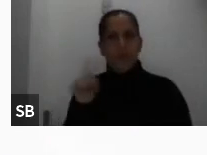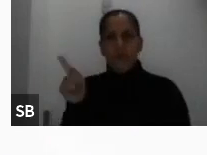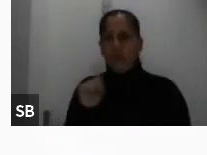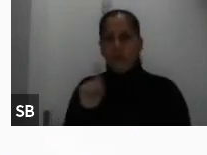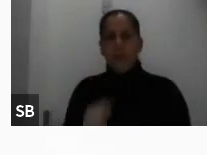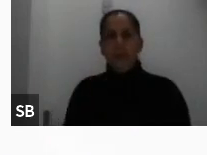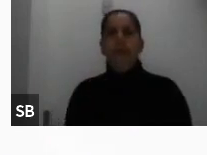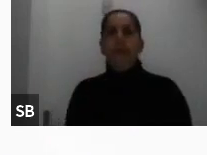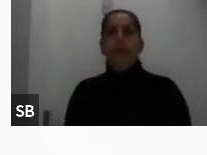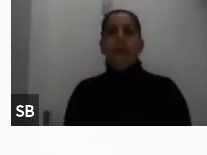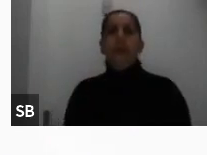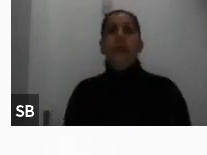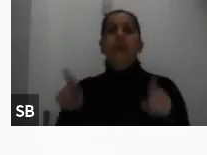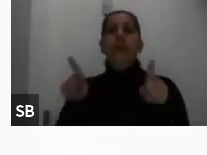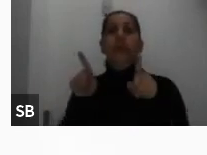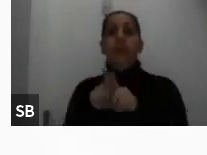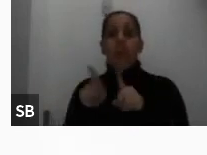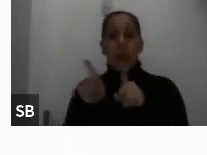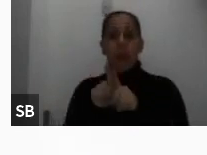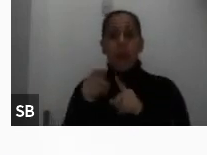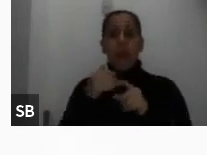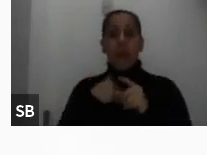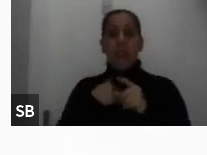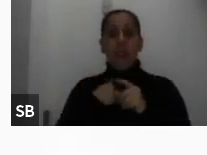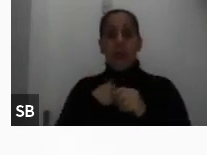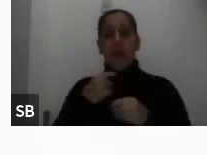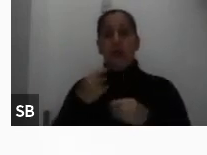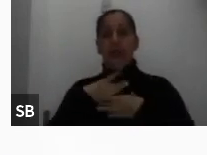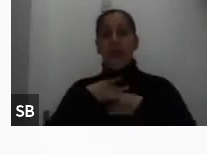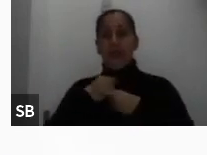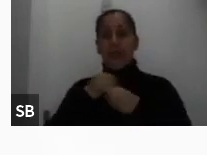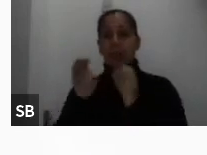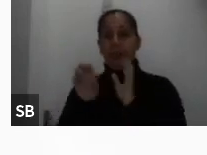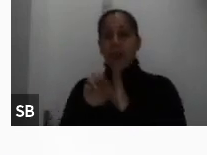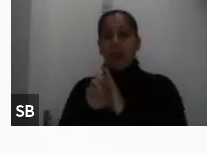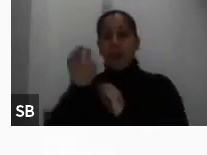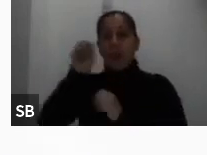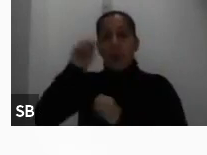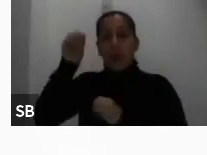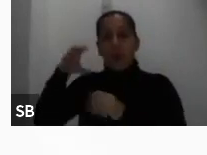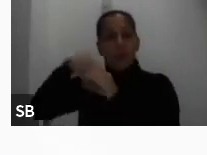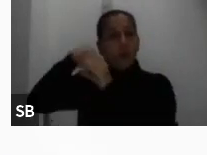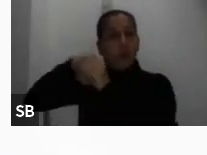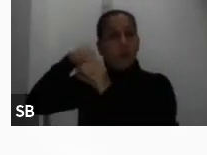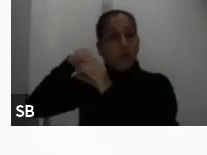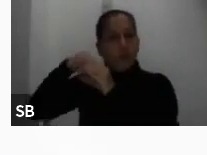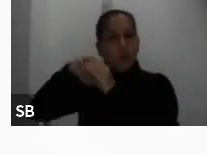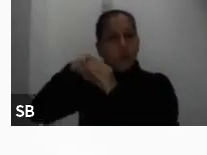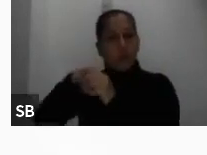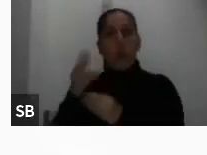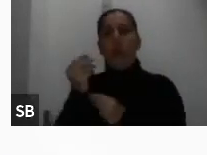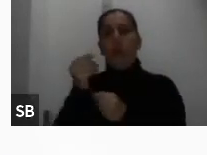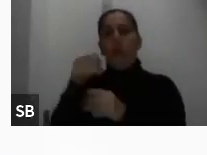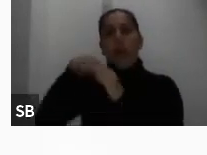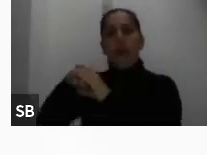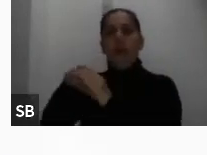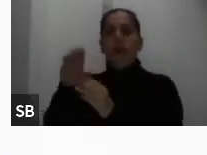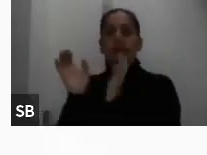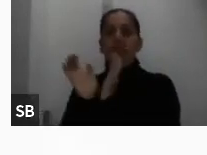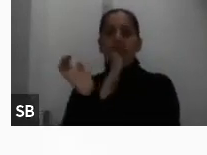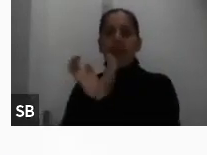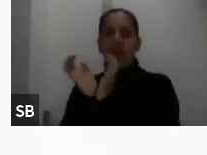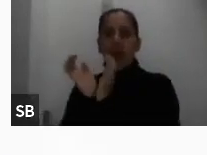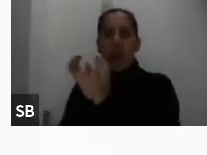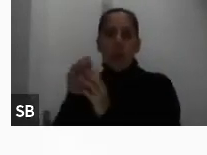Y finalmente vamos a tener los intereses por ahorro, depósitos, bonos o certificados a plazo. En esos casos, que